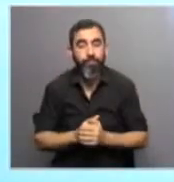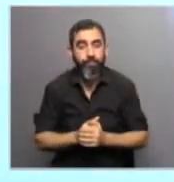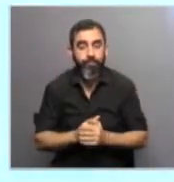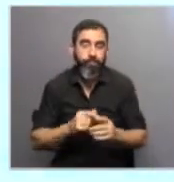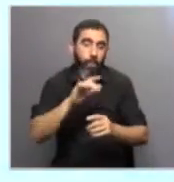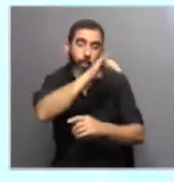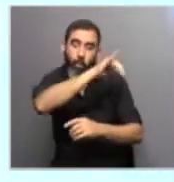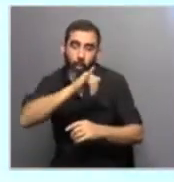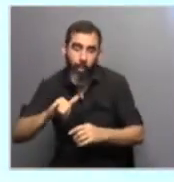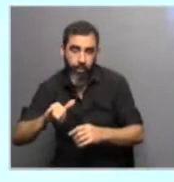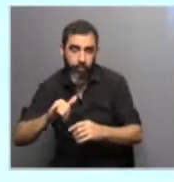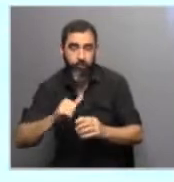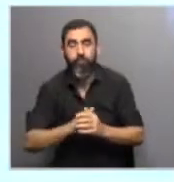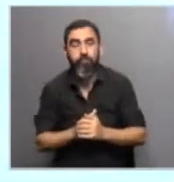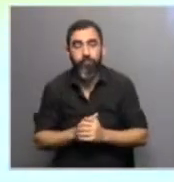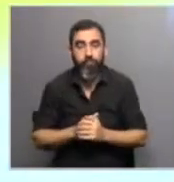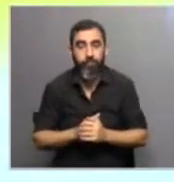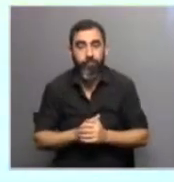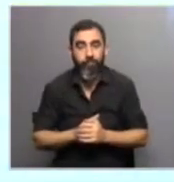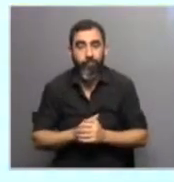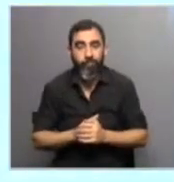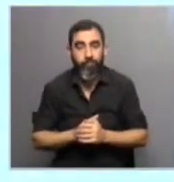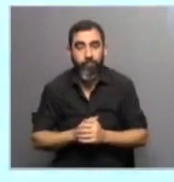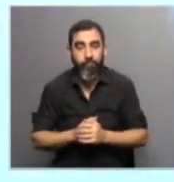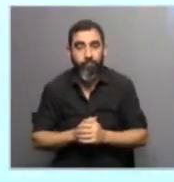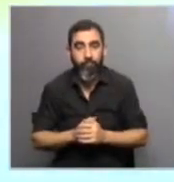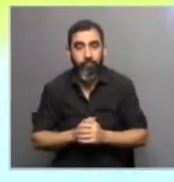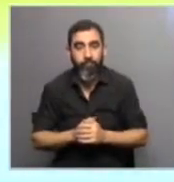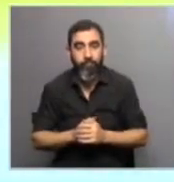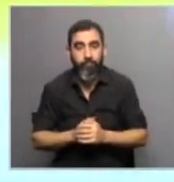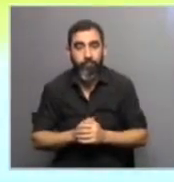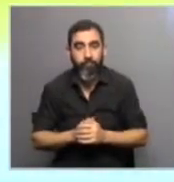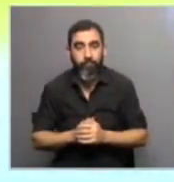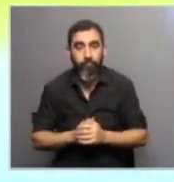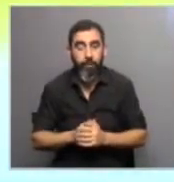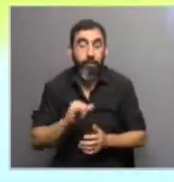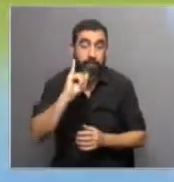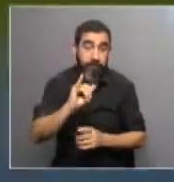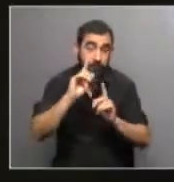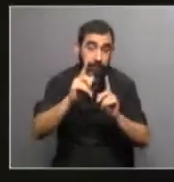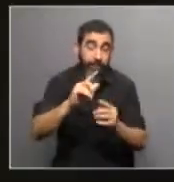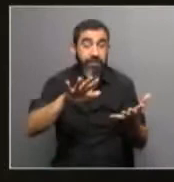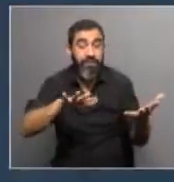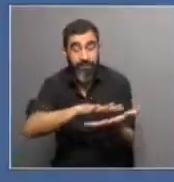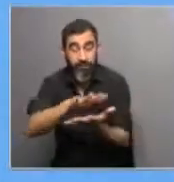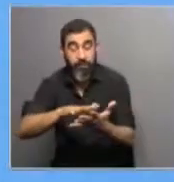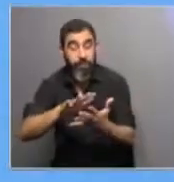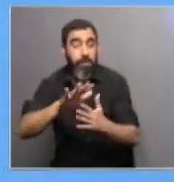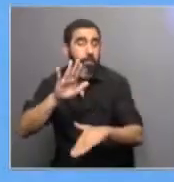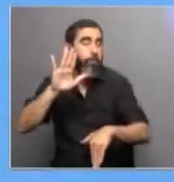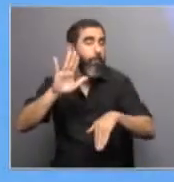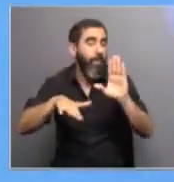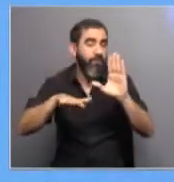promedio con respecto a lo que tenemos al día de hoy. Y si tomamos el escenario de mayor